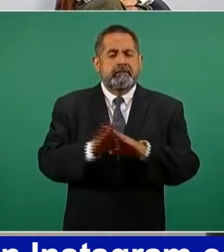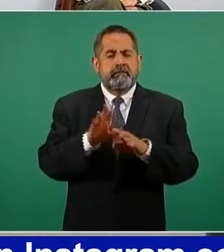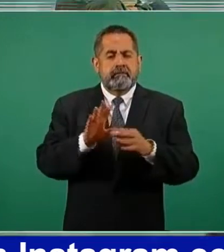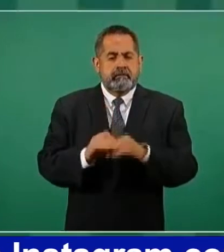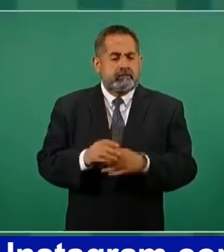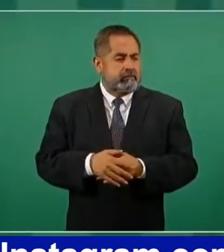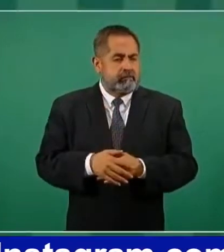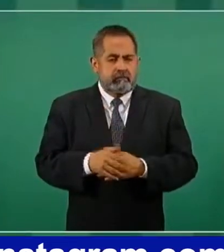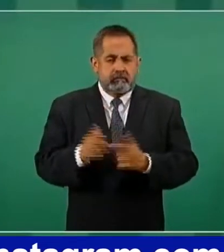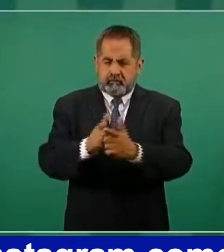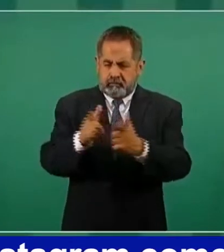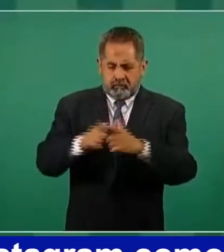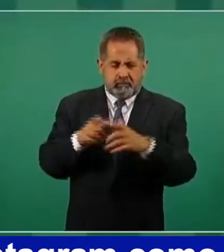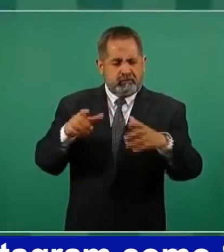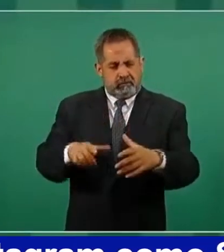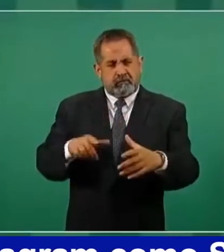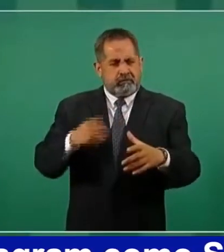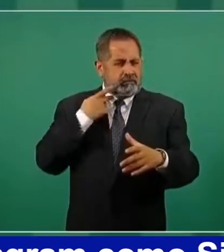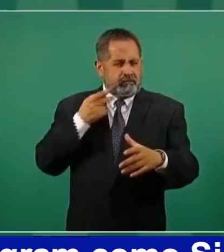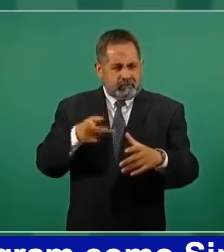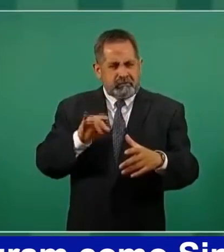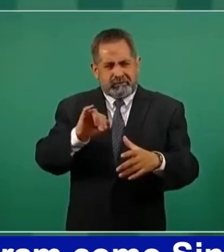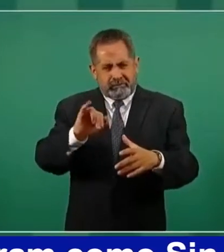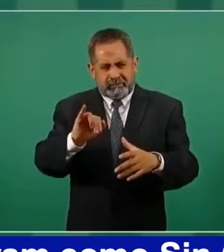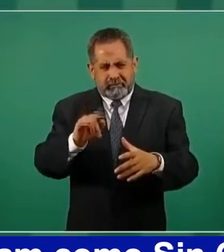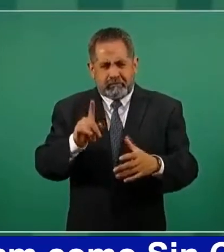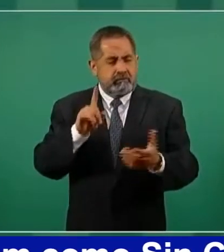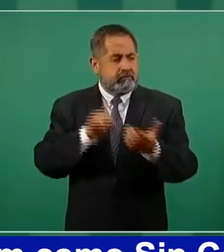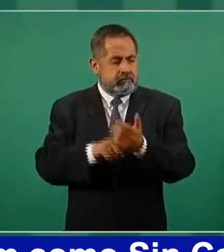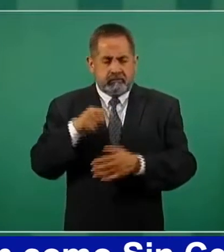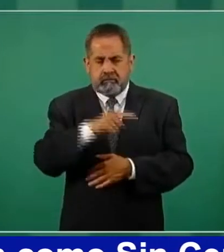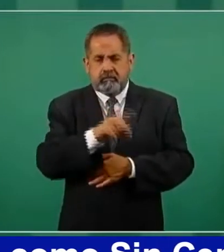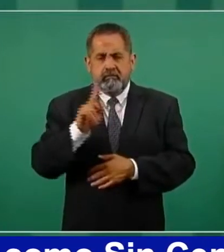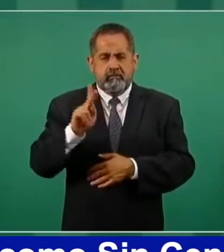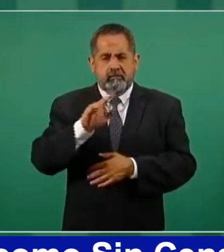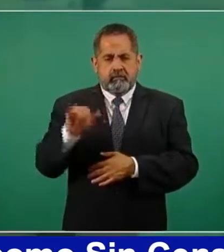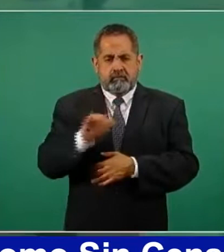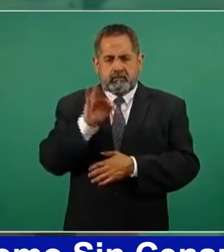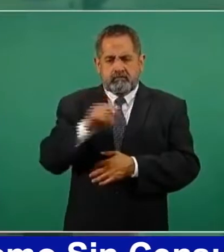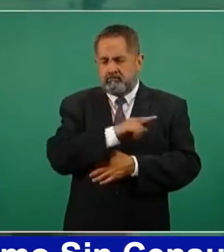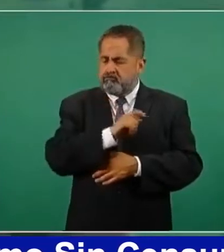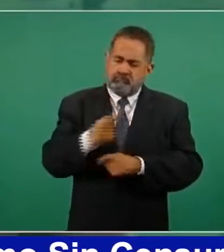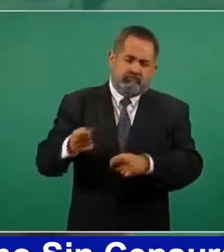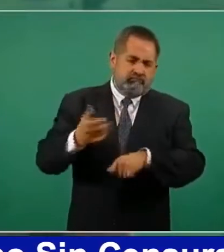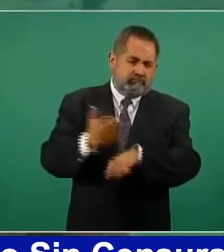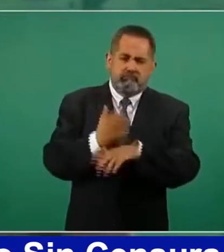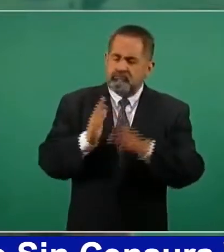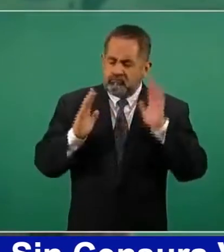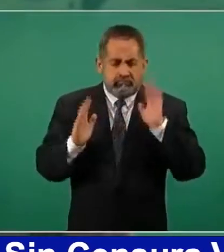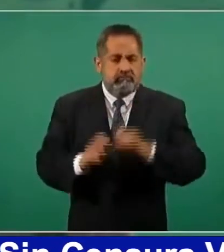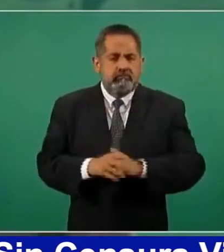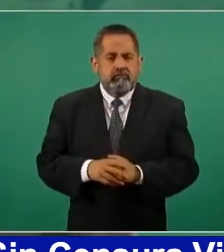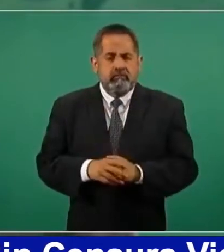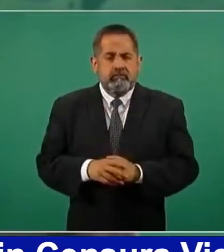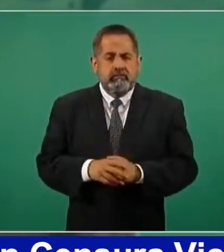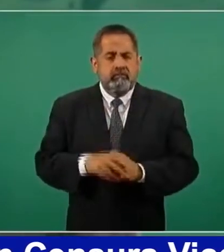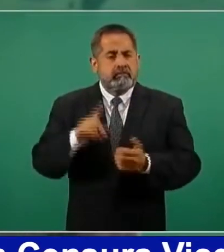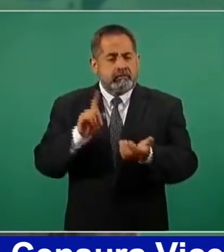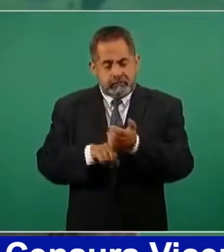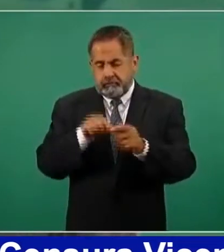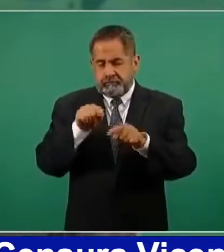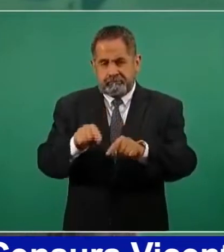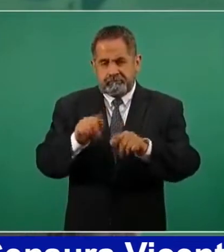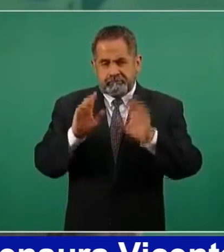el partido, pero también tiene que ver con el Poder Judicial, porque eso cae en la esfera